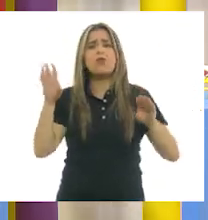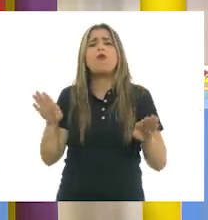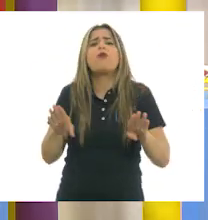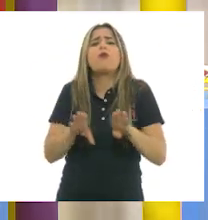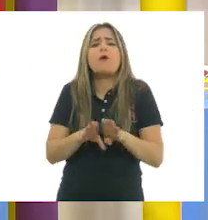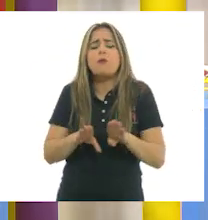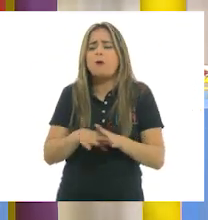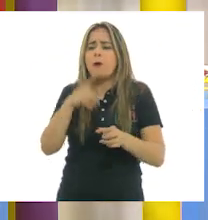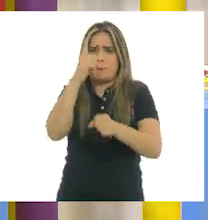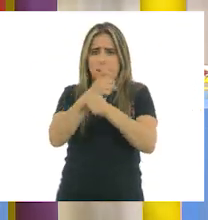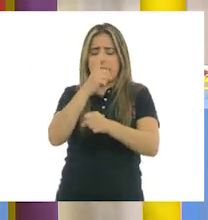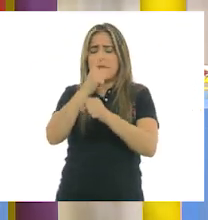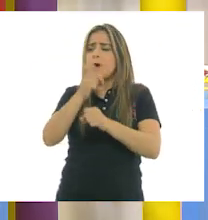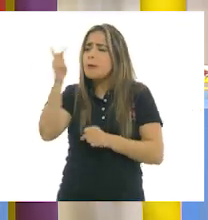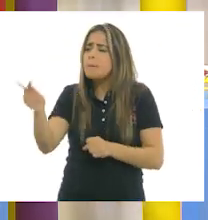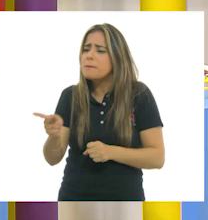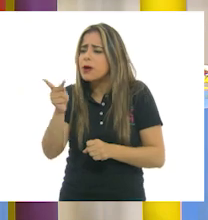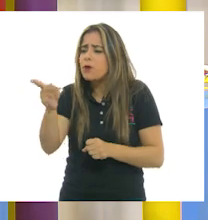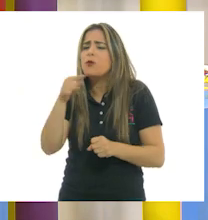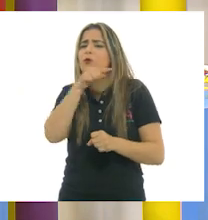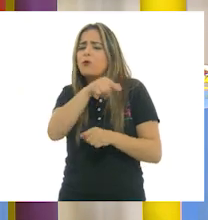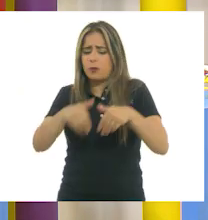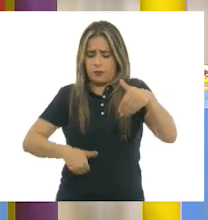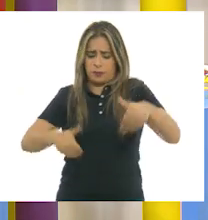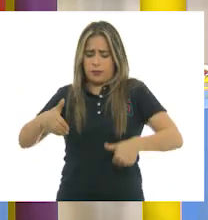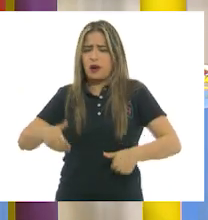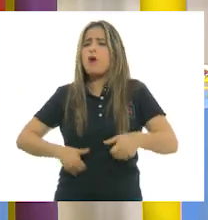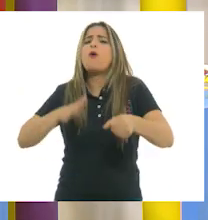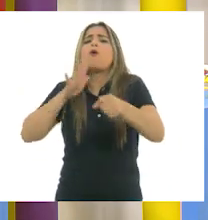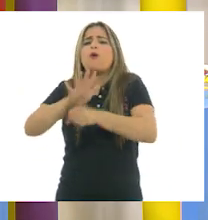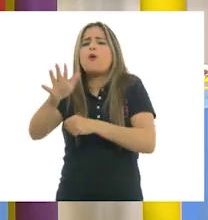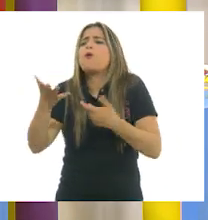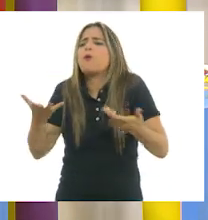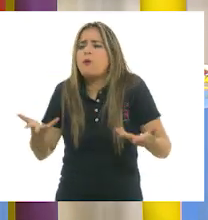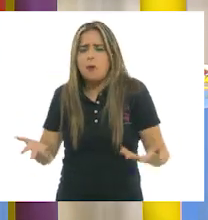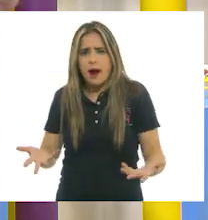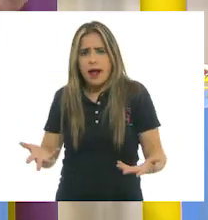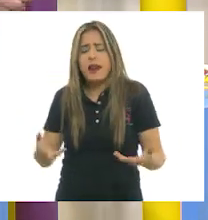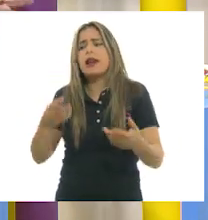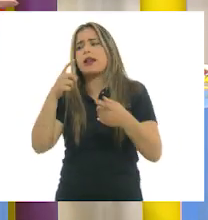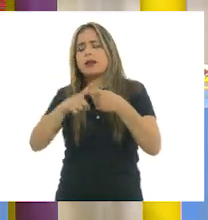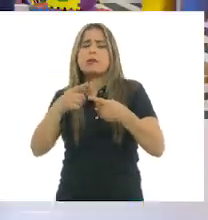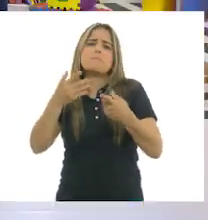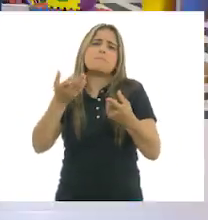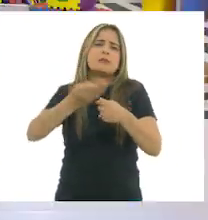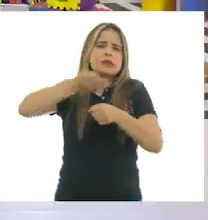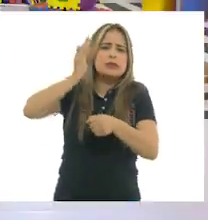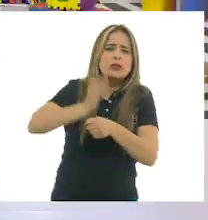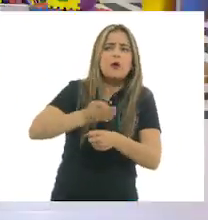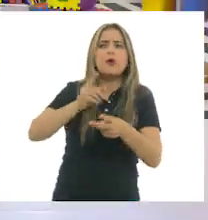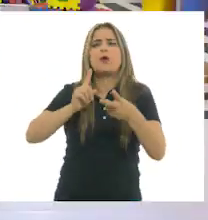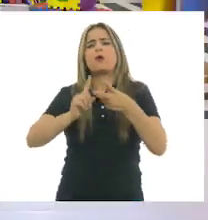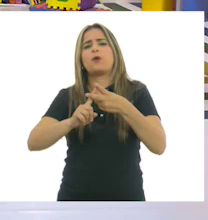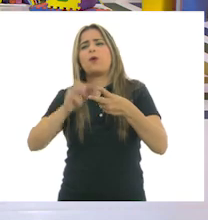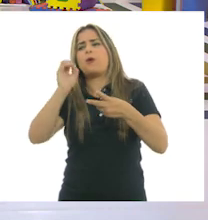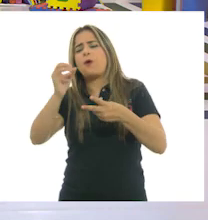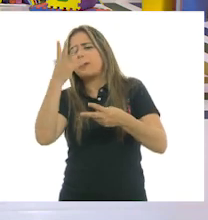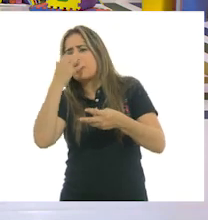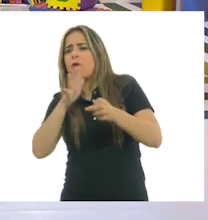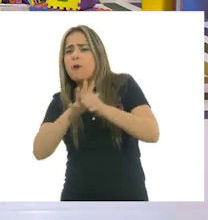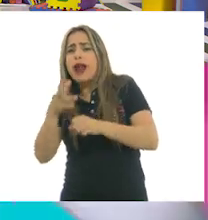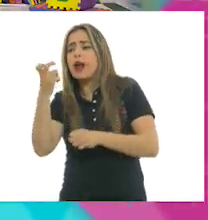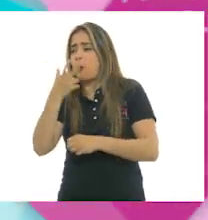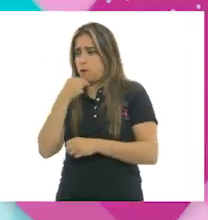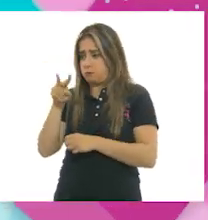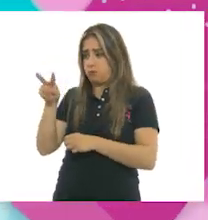en qué formas para preparar la escenografía de una comedia. Me parece sumamente interesante, me encantaría verla.